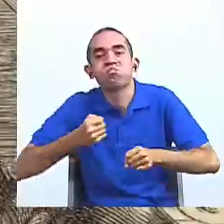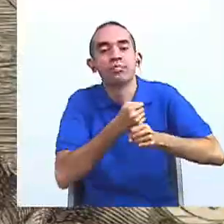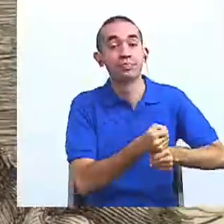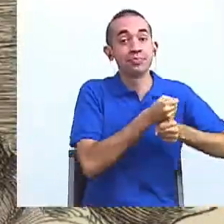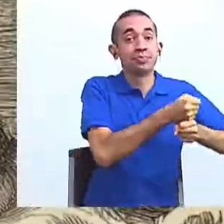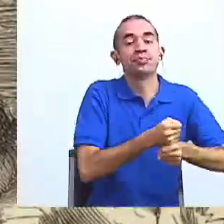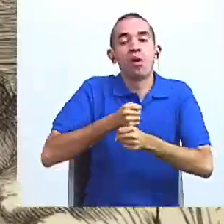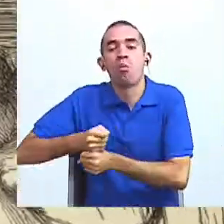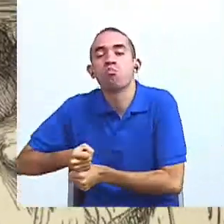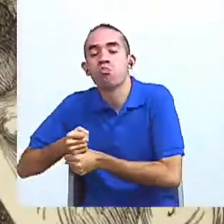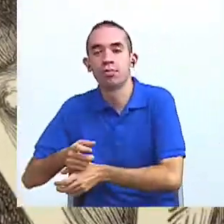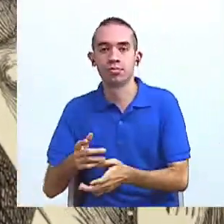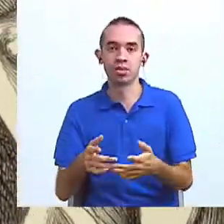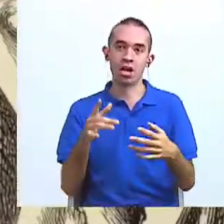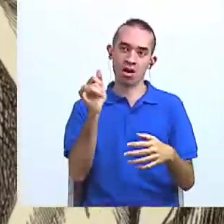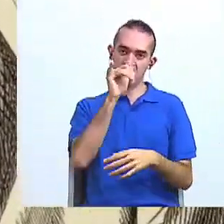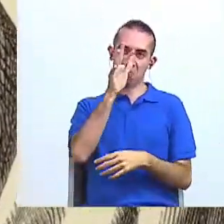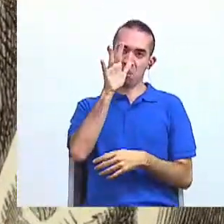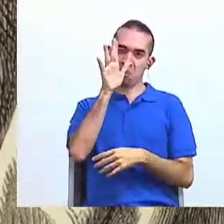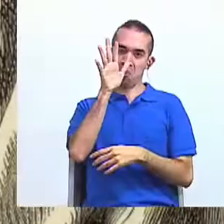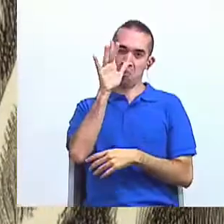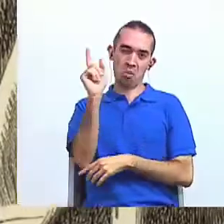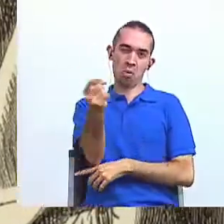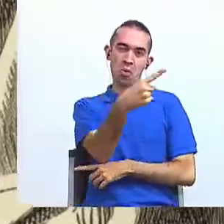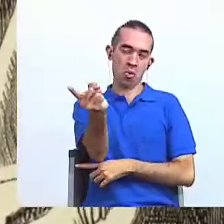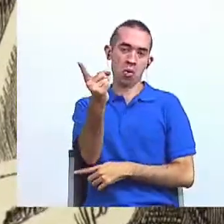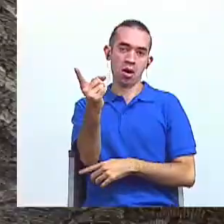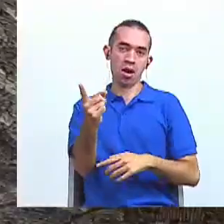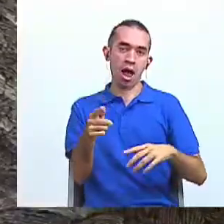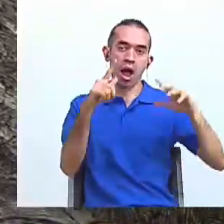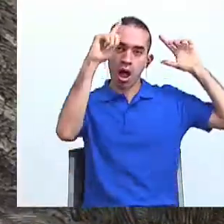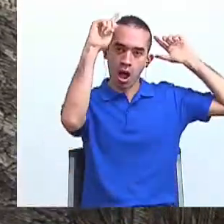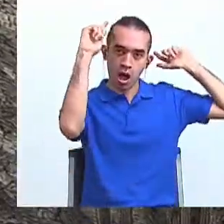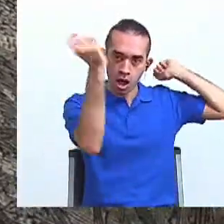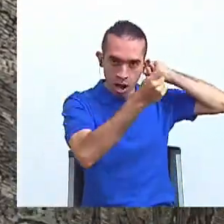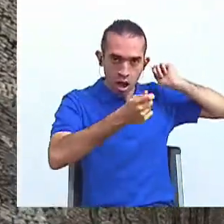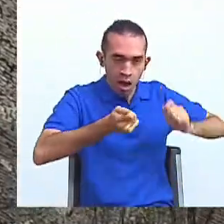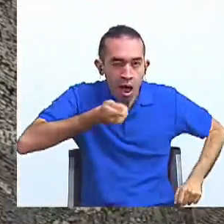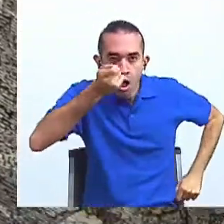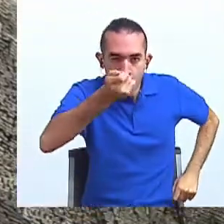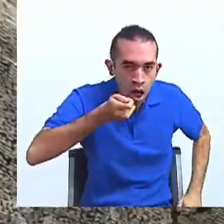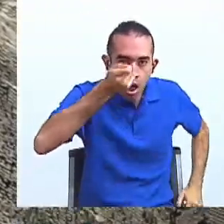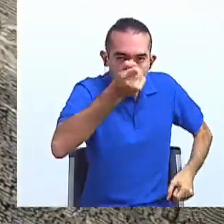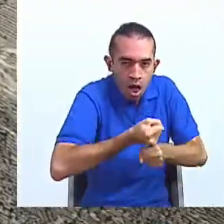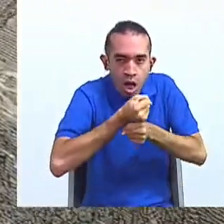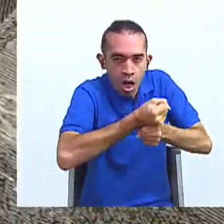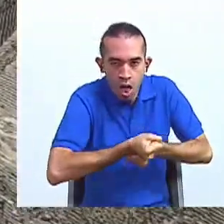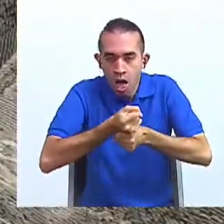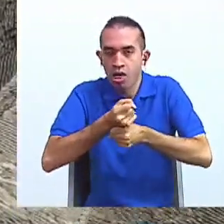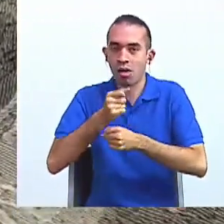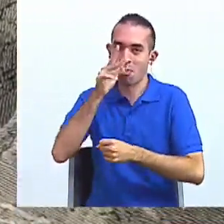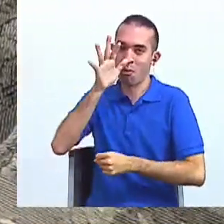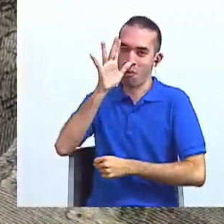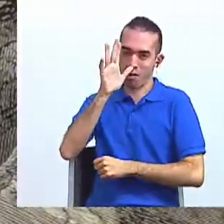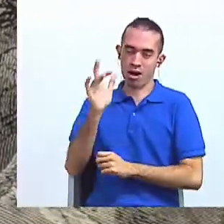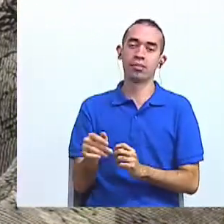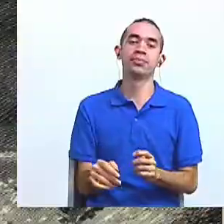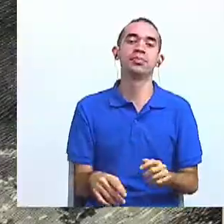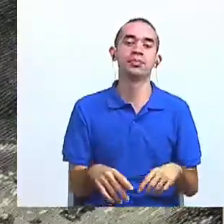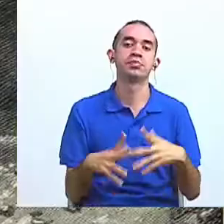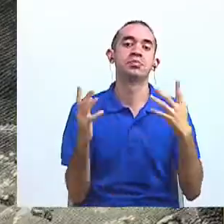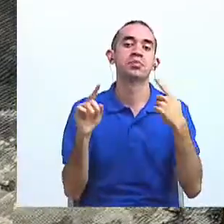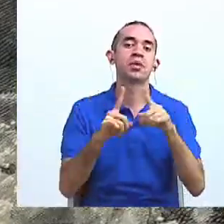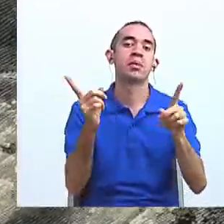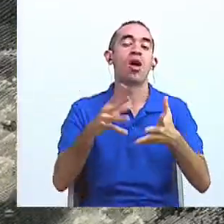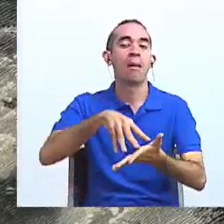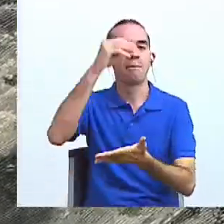calcifica como una parodia hacia los caballeros andantes. Sin embargo, nos enseña mucho más que eso. El